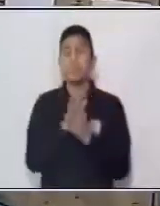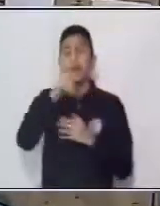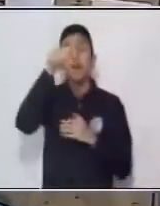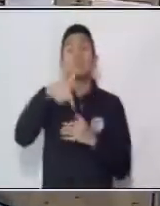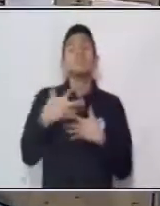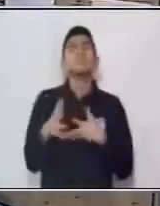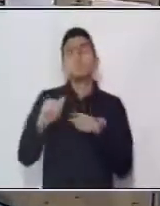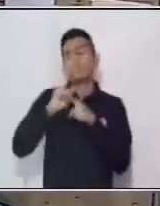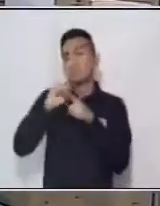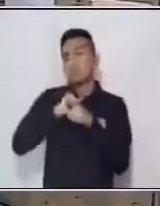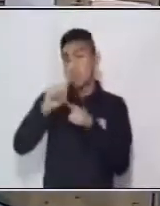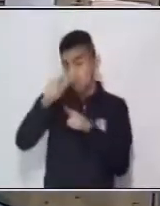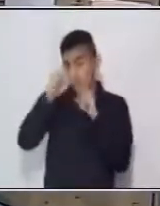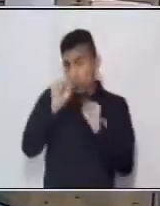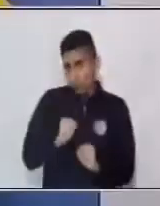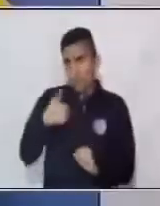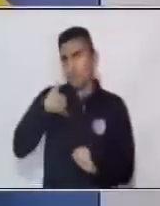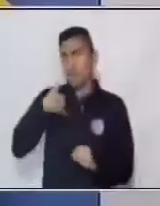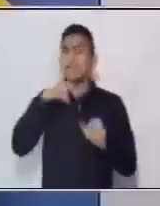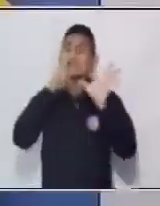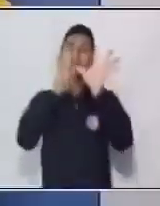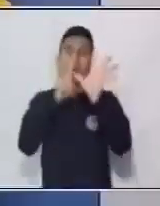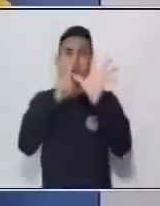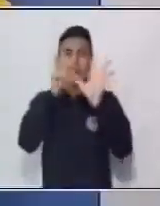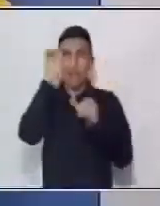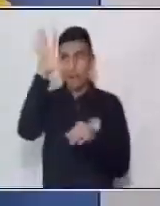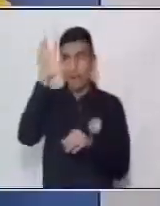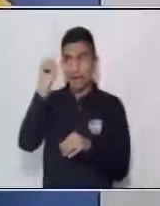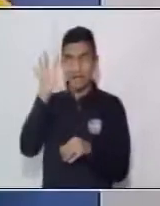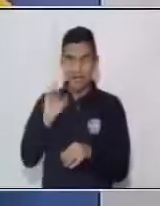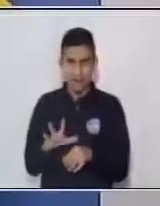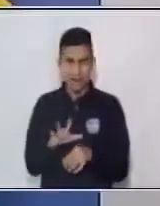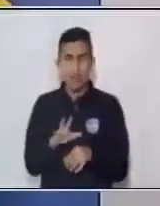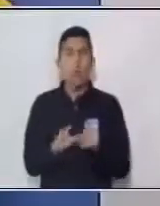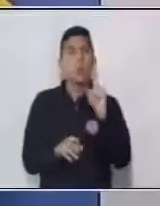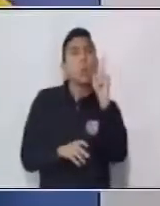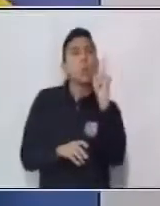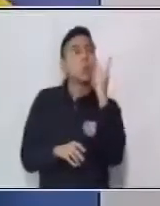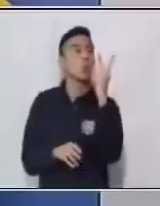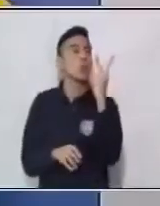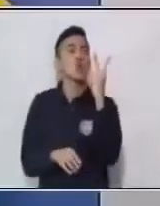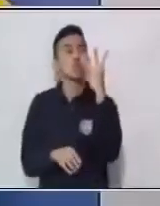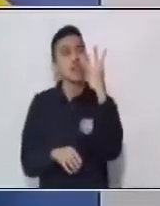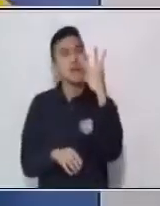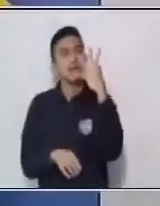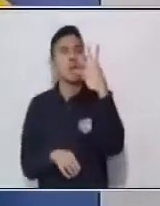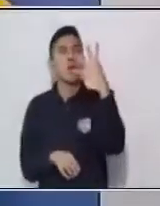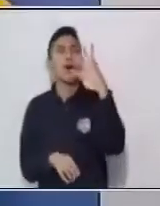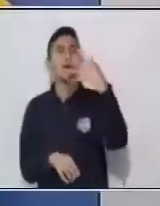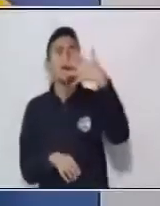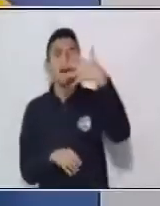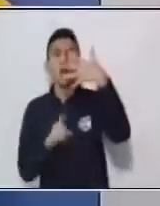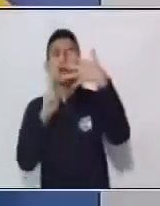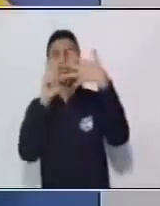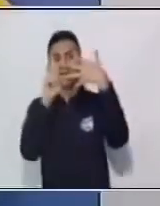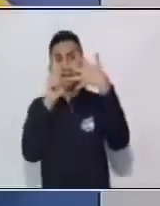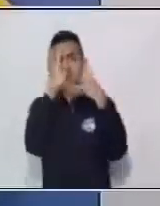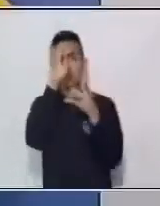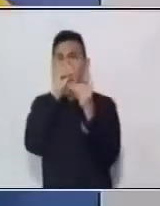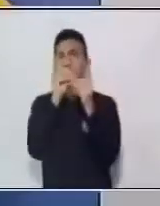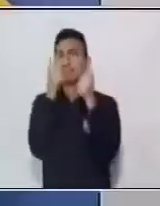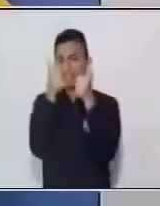Vamos a verificar que realmente hayan seis estrellas. Uno, dos, tres, cuatro, cinco y seis.